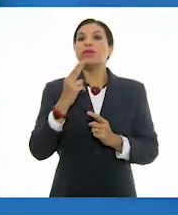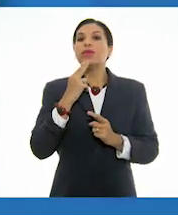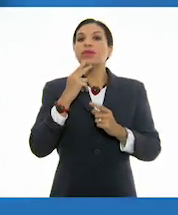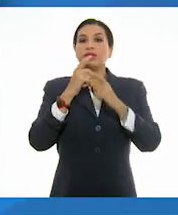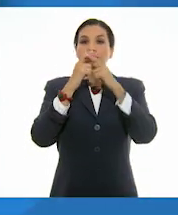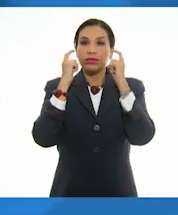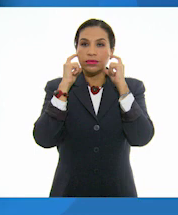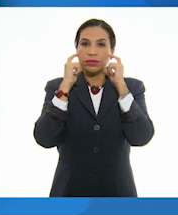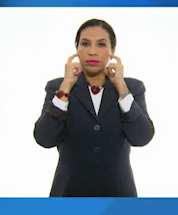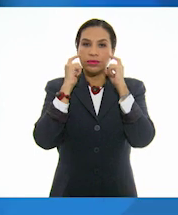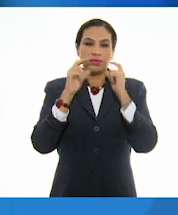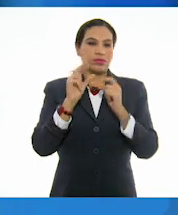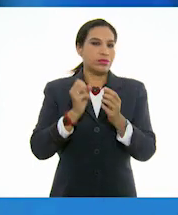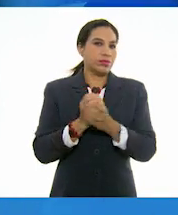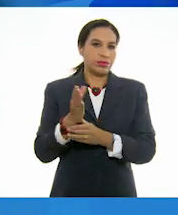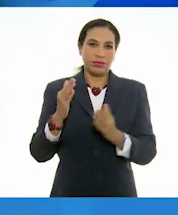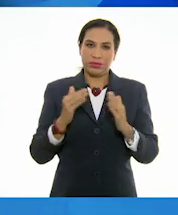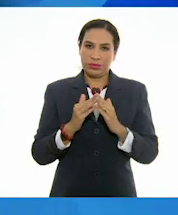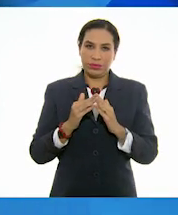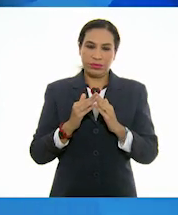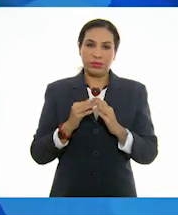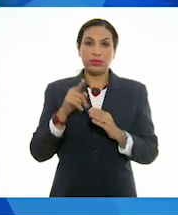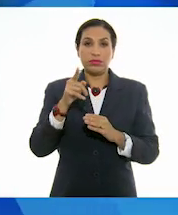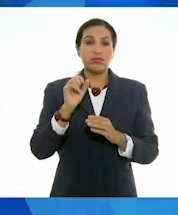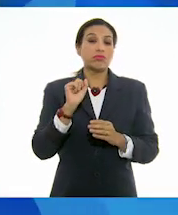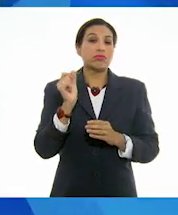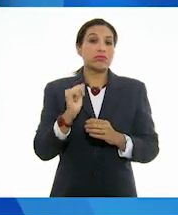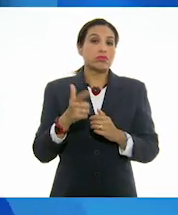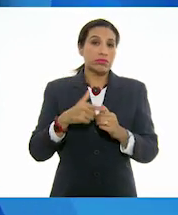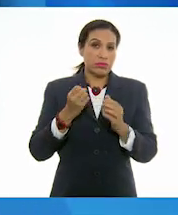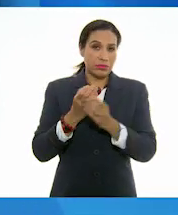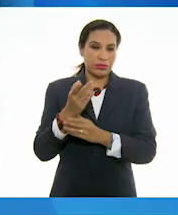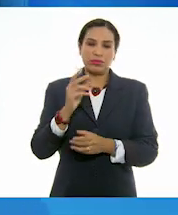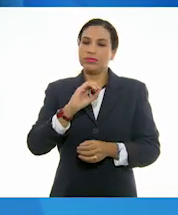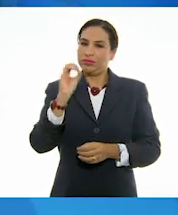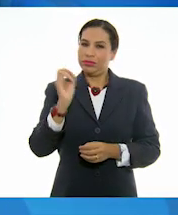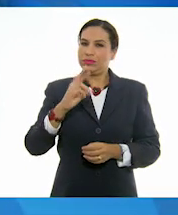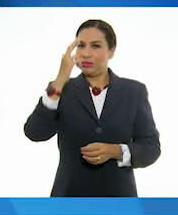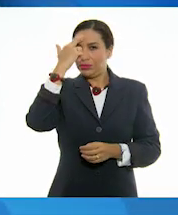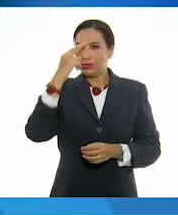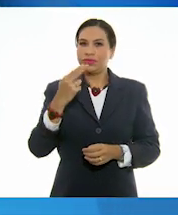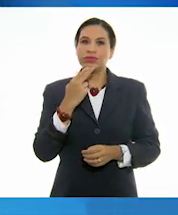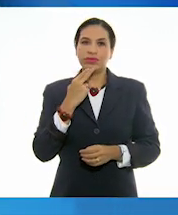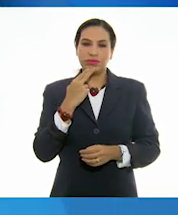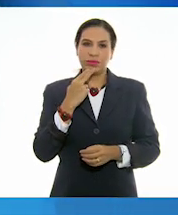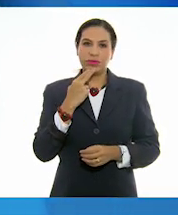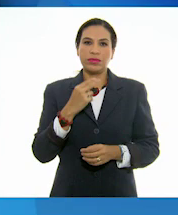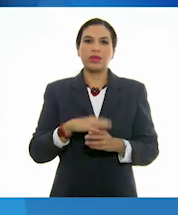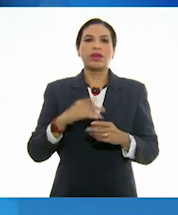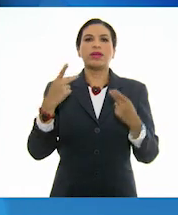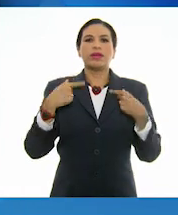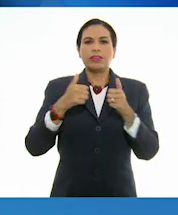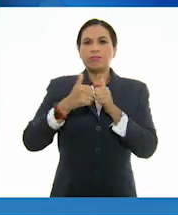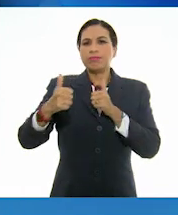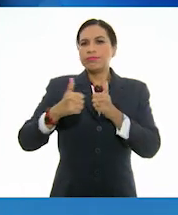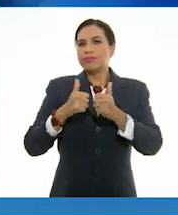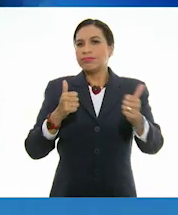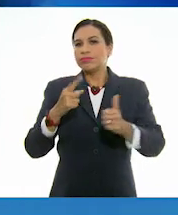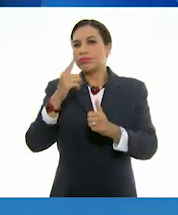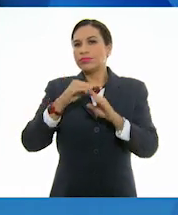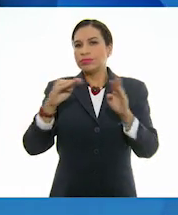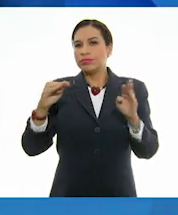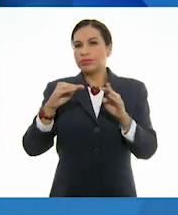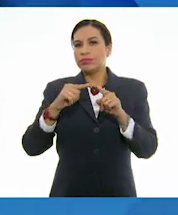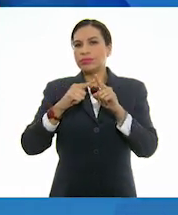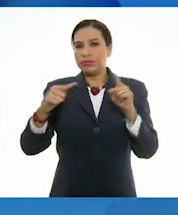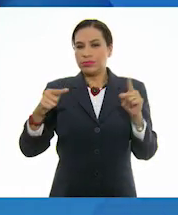Utiliza cubrebocas. Utiliza salgas de casa. Si tienes que hacerlo, recuerda que es obligatorio utilizarlo. Mantén una distancia mínima de un metro